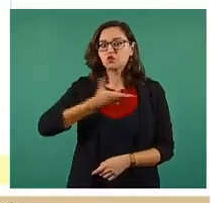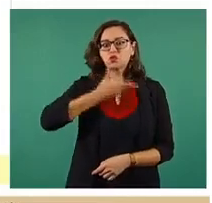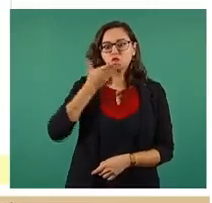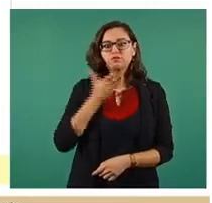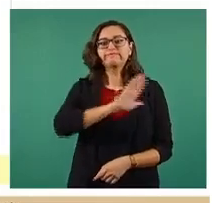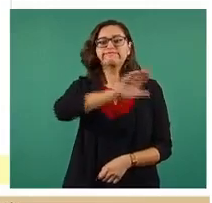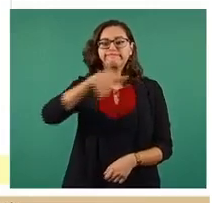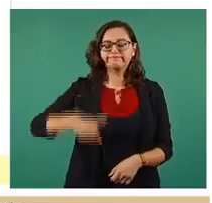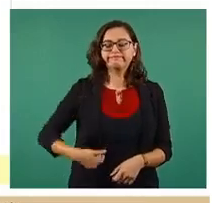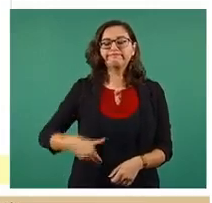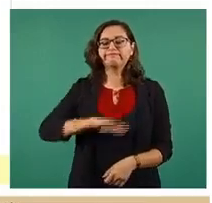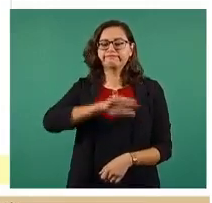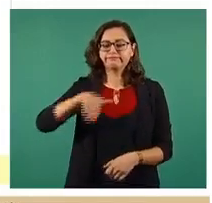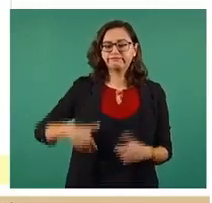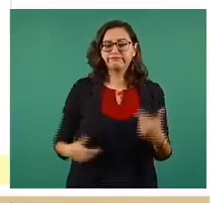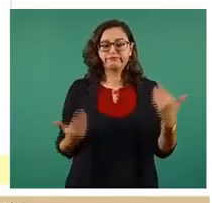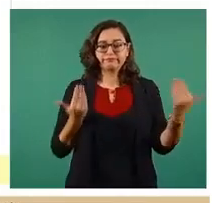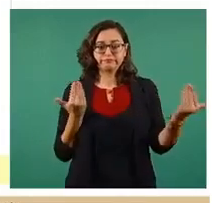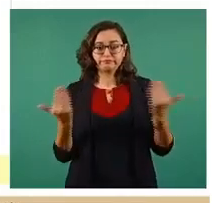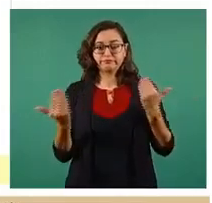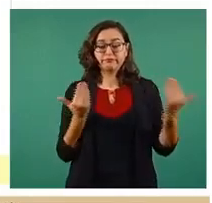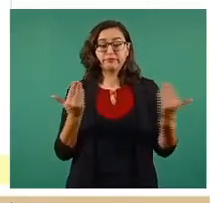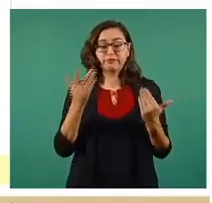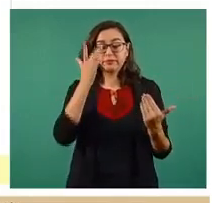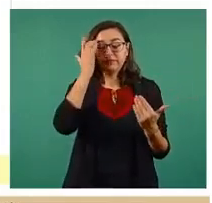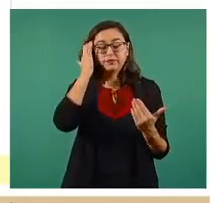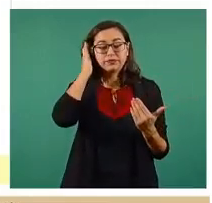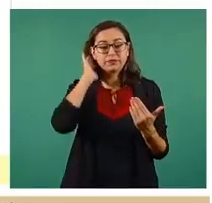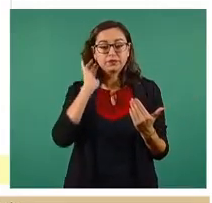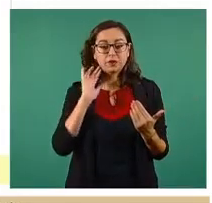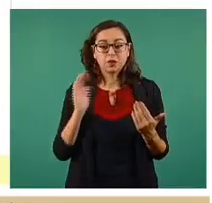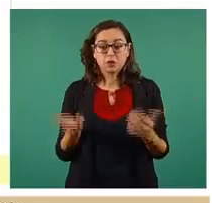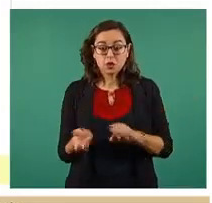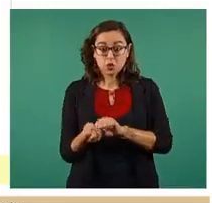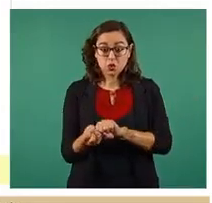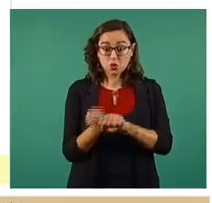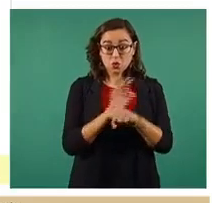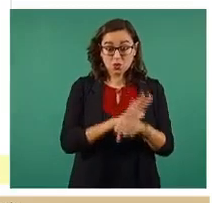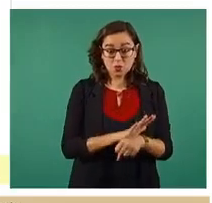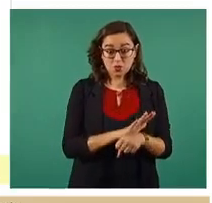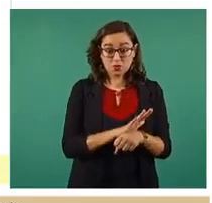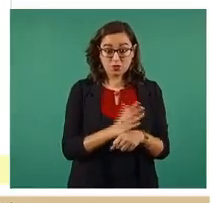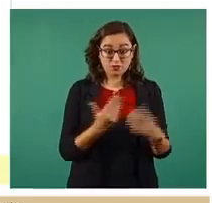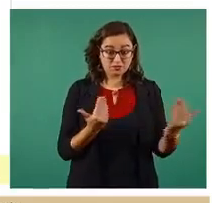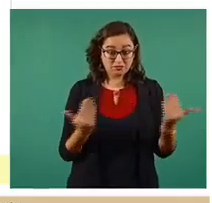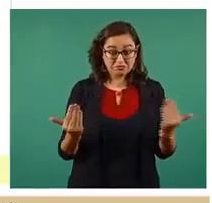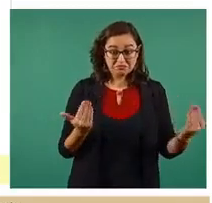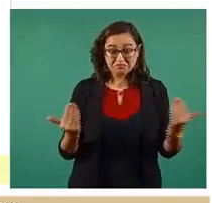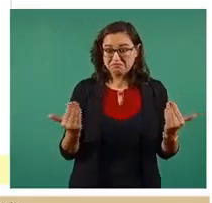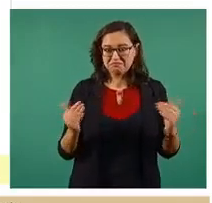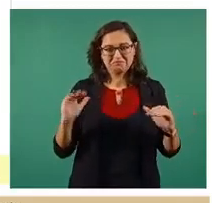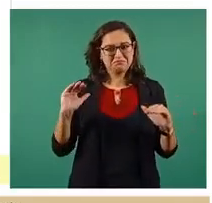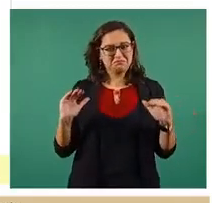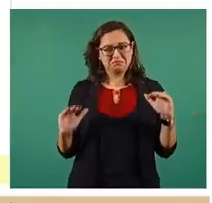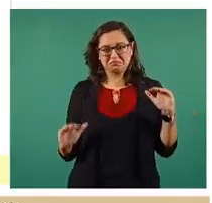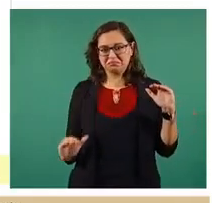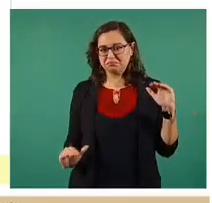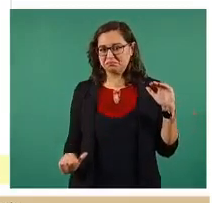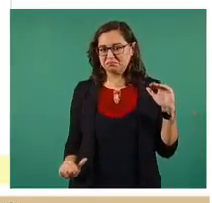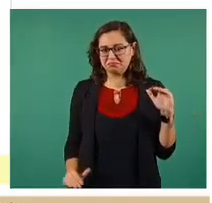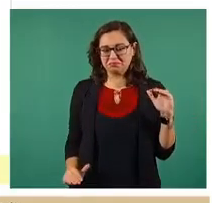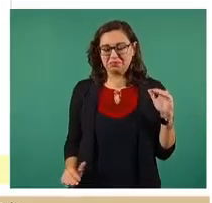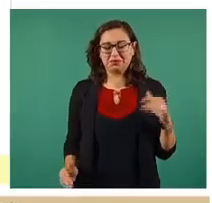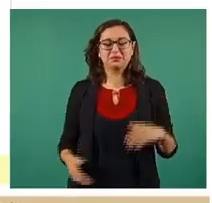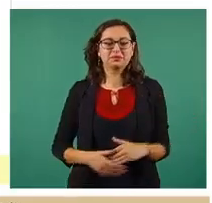en cerca de diez, en algunos casos quince o veinte veces con lo que puede ocurrir con COVID-19. Lo vemos sobre todo en la